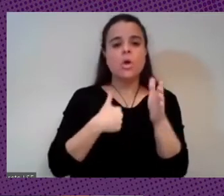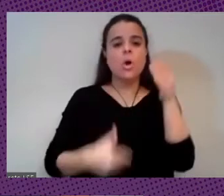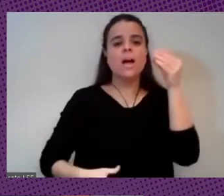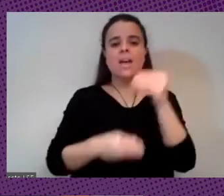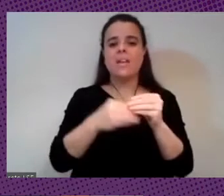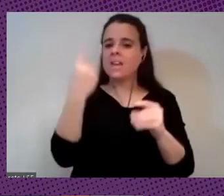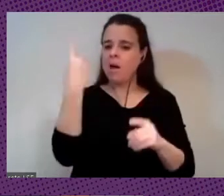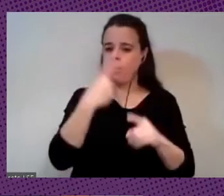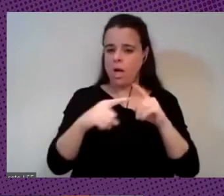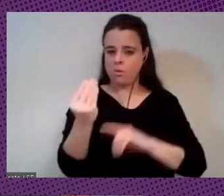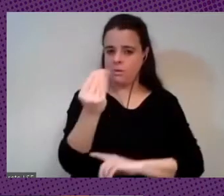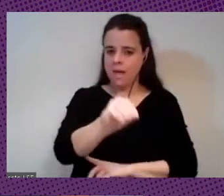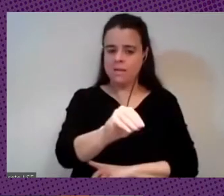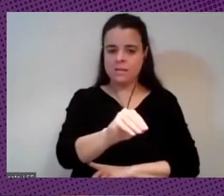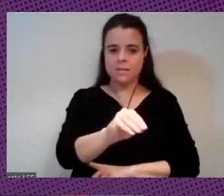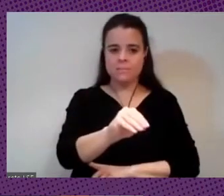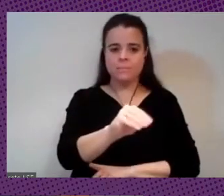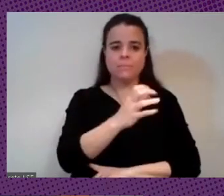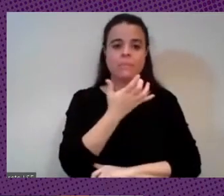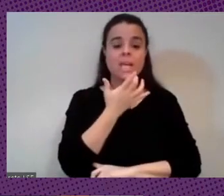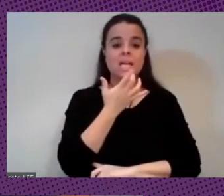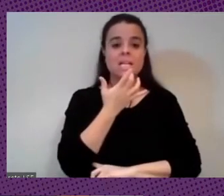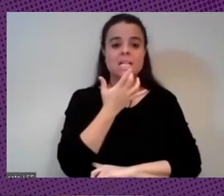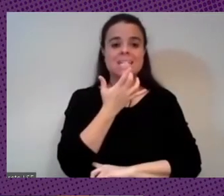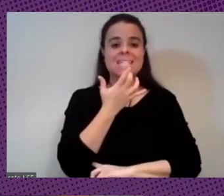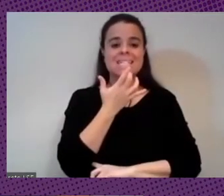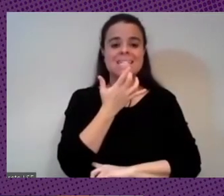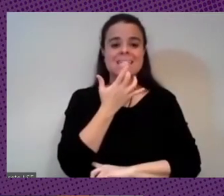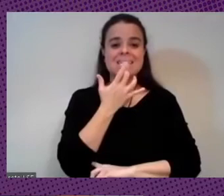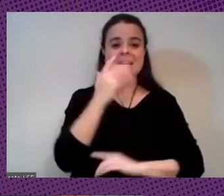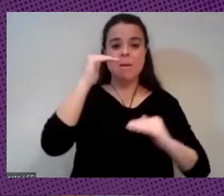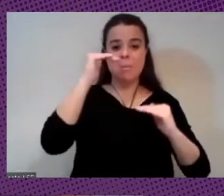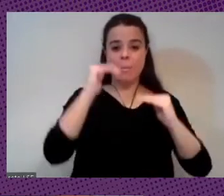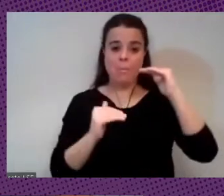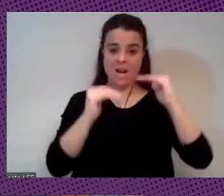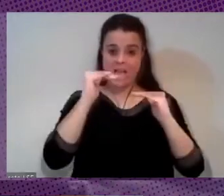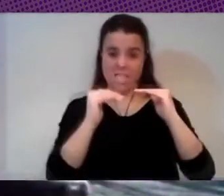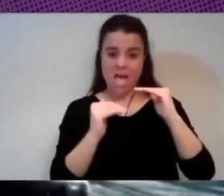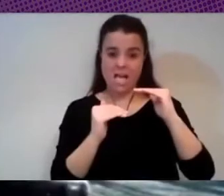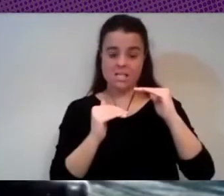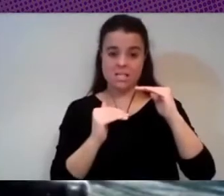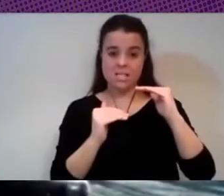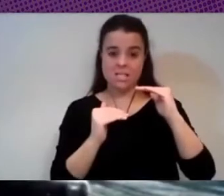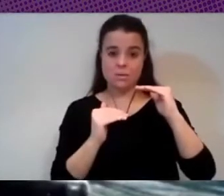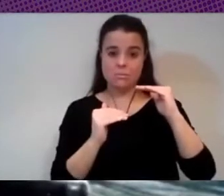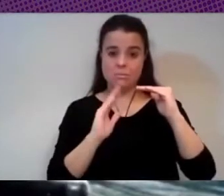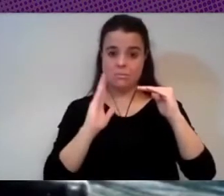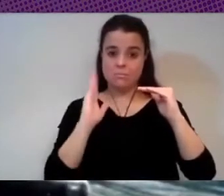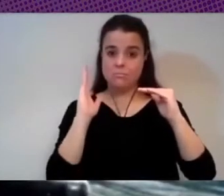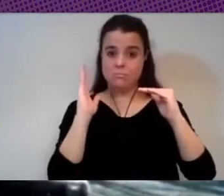más añadiría que si las brechas se han visto agravadas y las